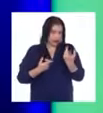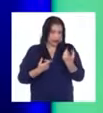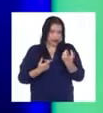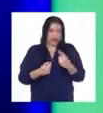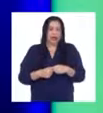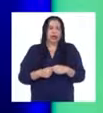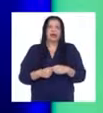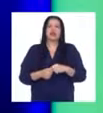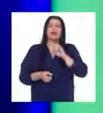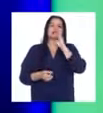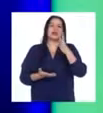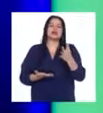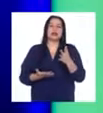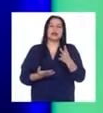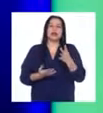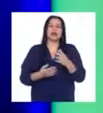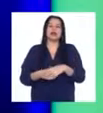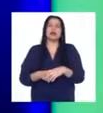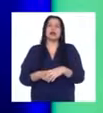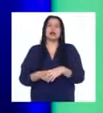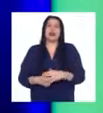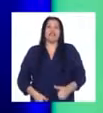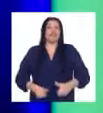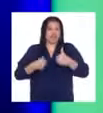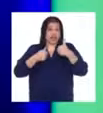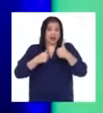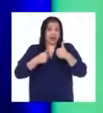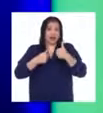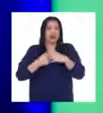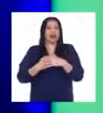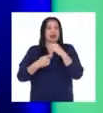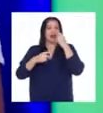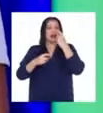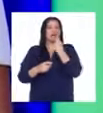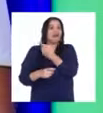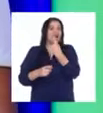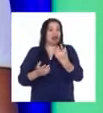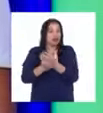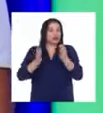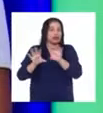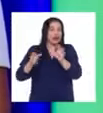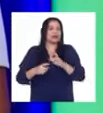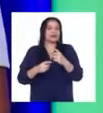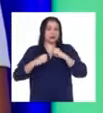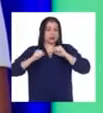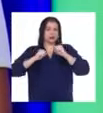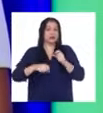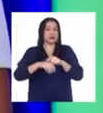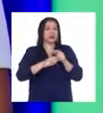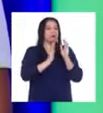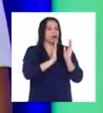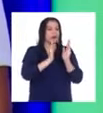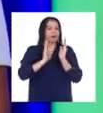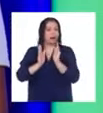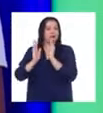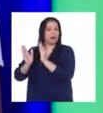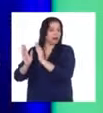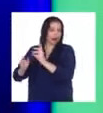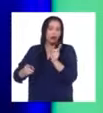rutina de un deportista es bastante ordenada. Como verán, no tenemos mucho tiempo para realizar otras actividades.